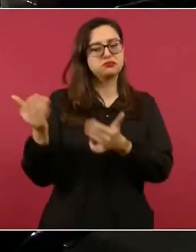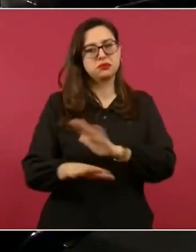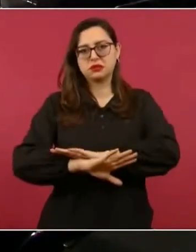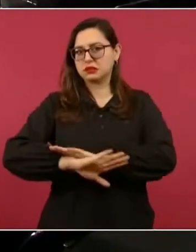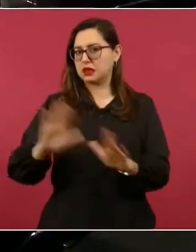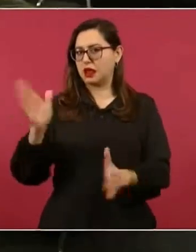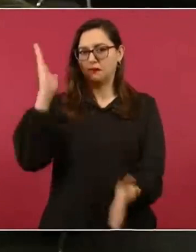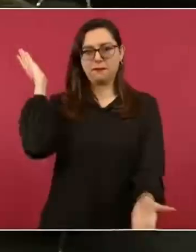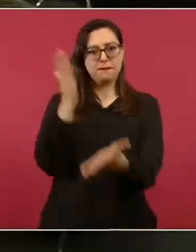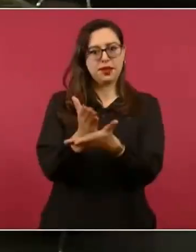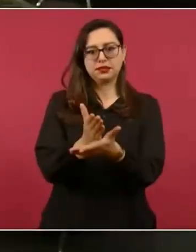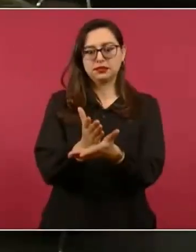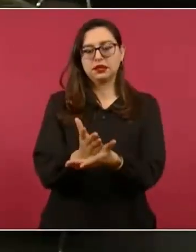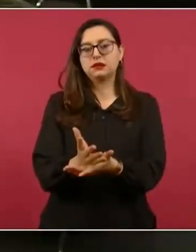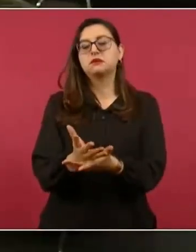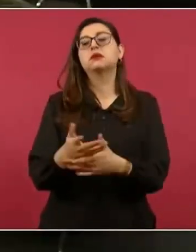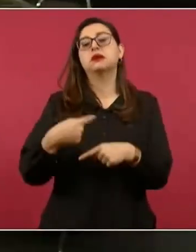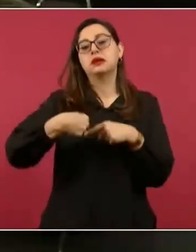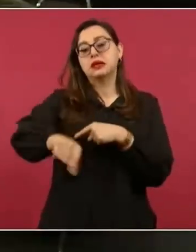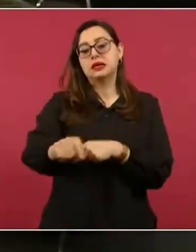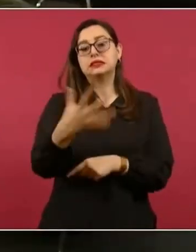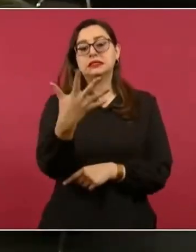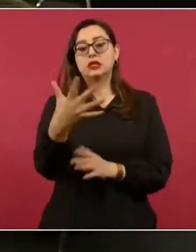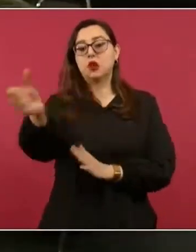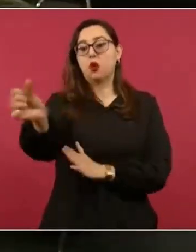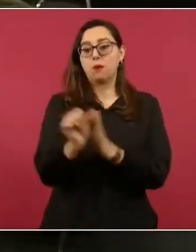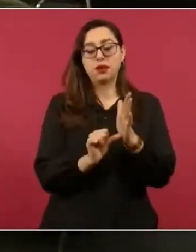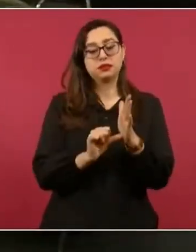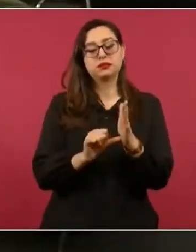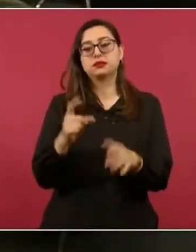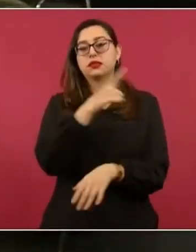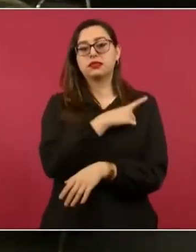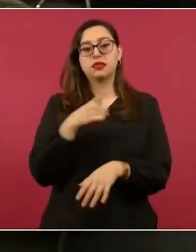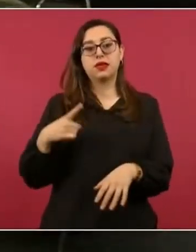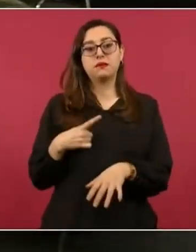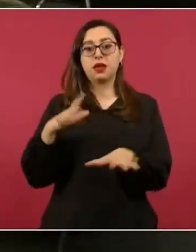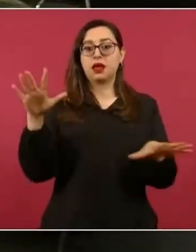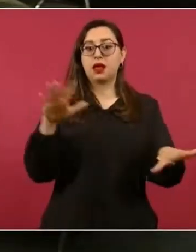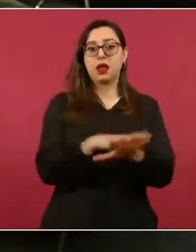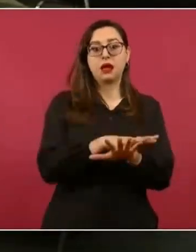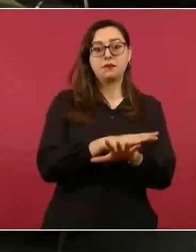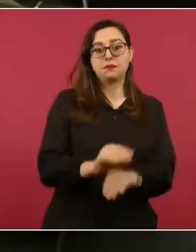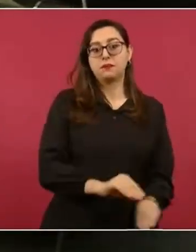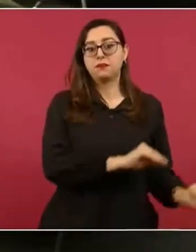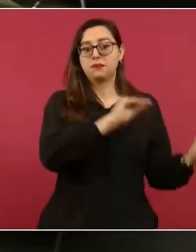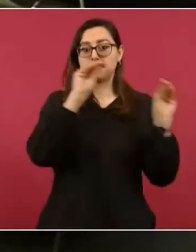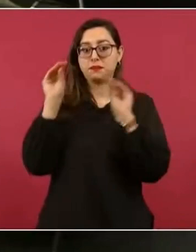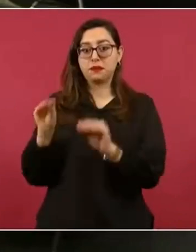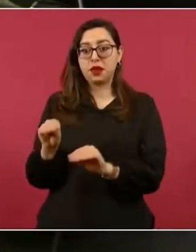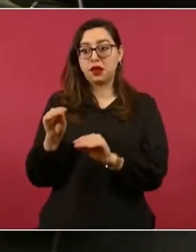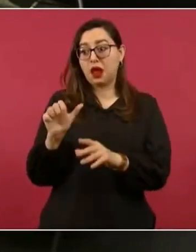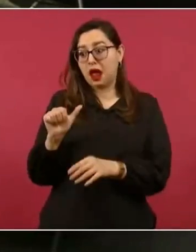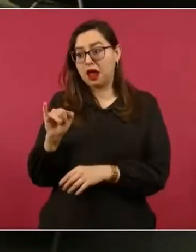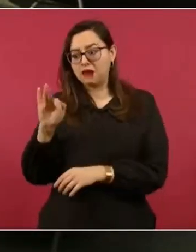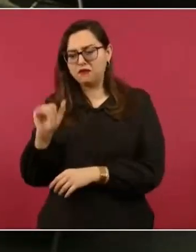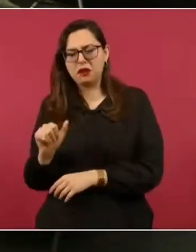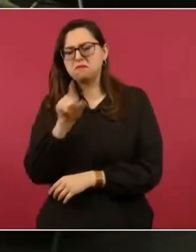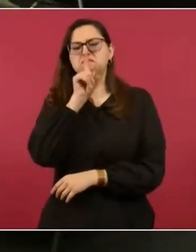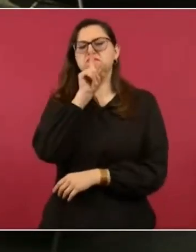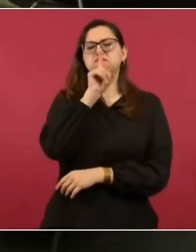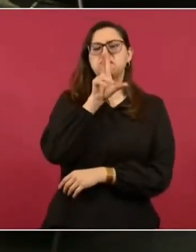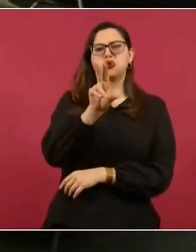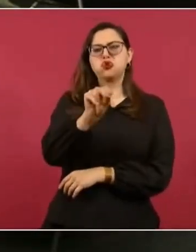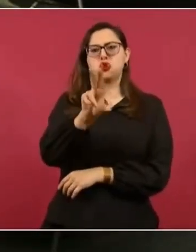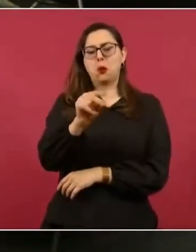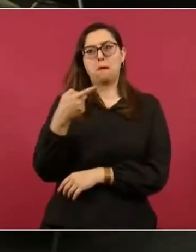y medio, para hacer los cambios necesarios a las empresas. No hay ninguna obligación en el decreto para que se vayan a la IFA, pero